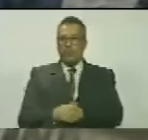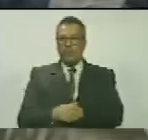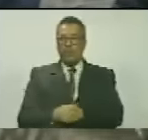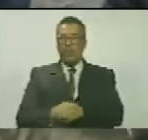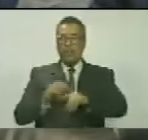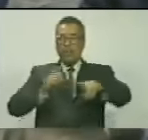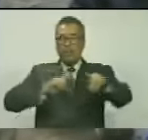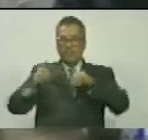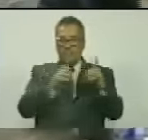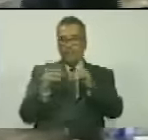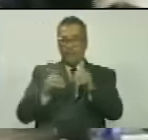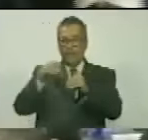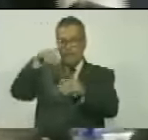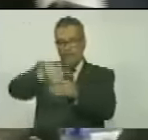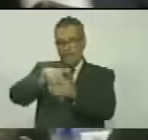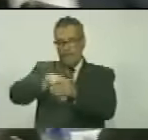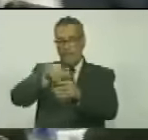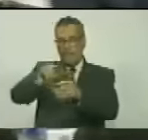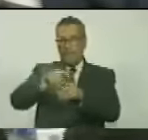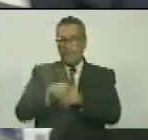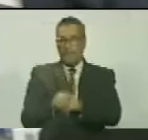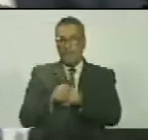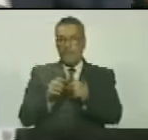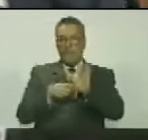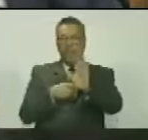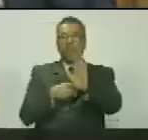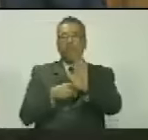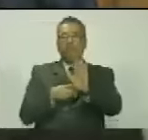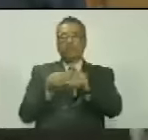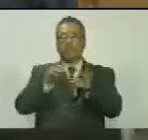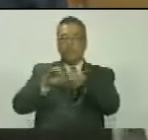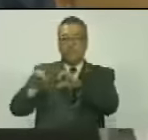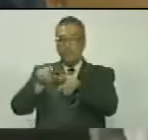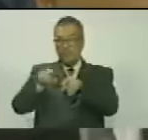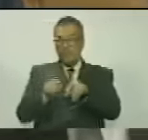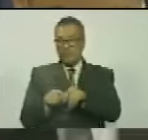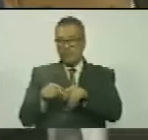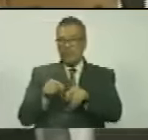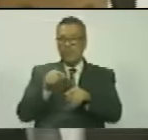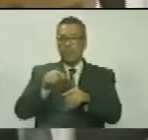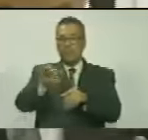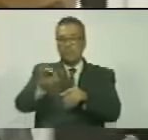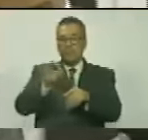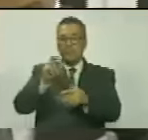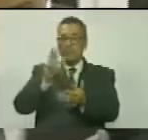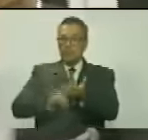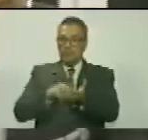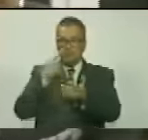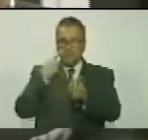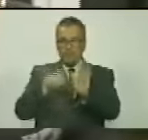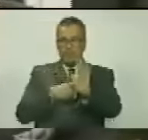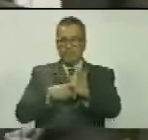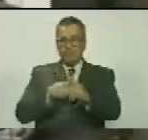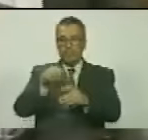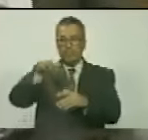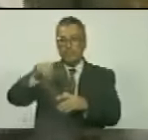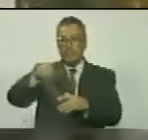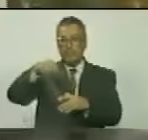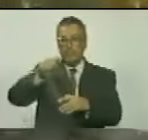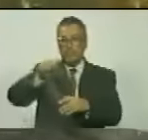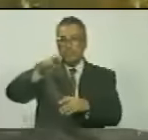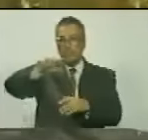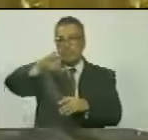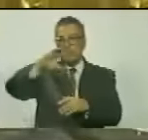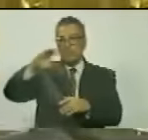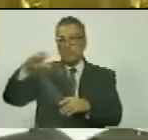el director de debates sometió a votación las propuestas para la secretaría, resultando electa por mayoría evidente la ciudadana María Alejandra